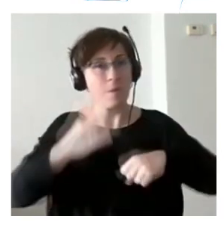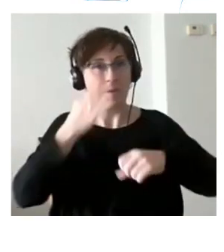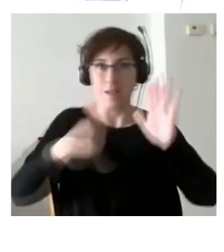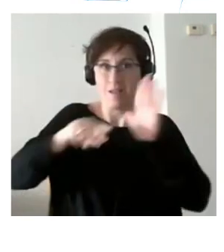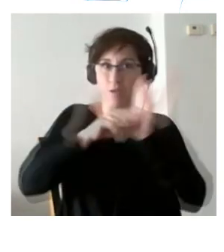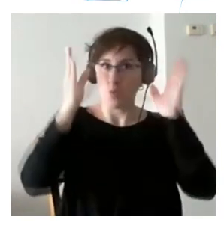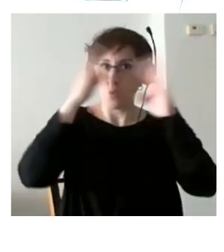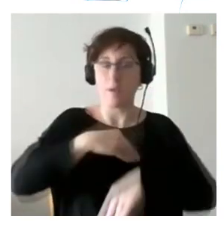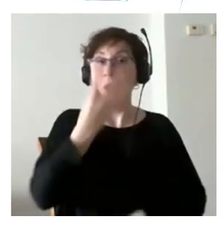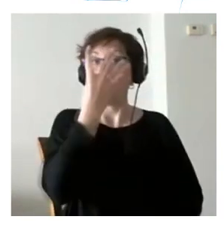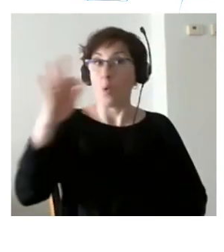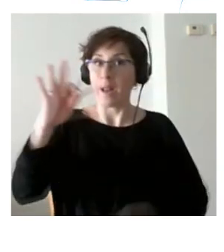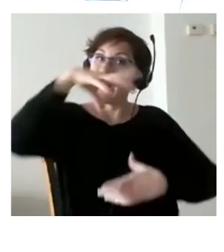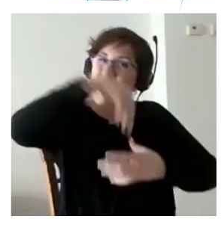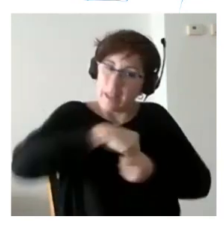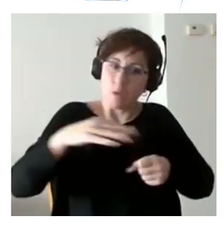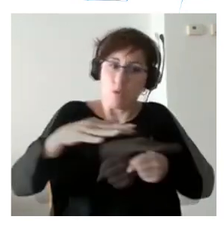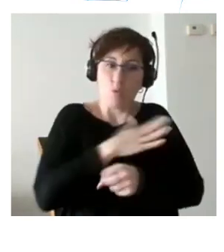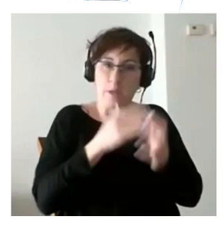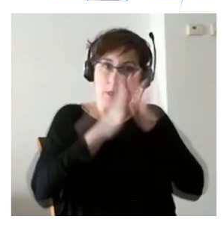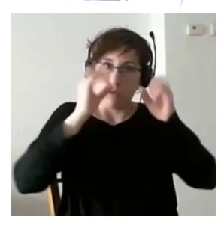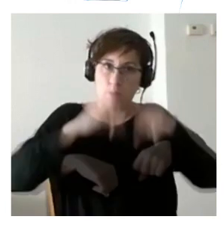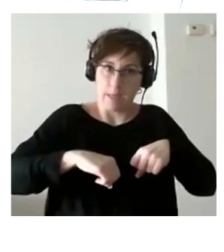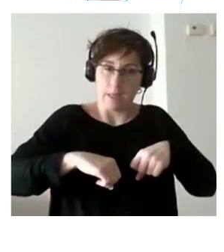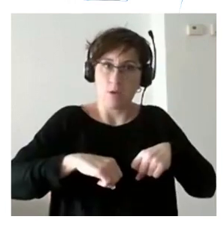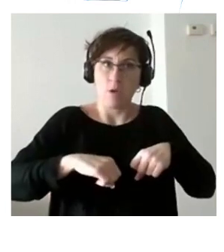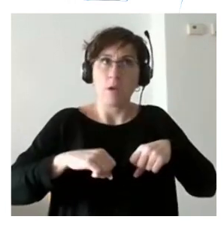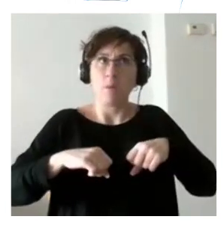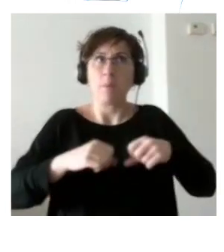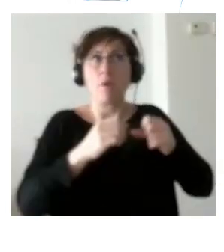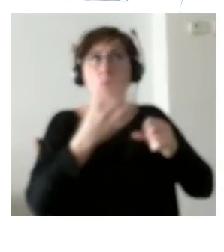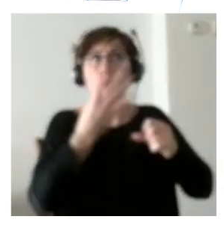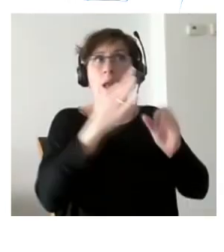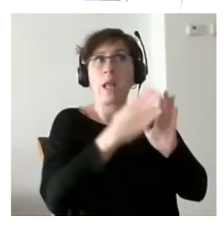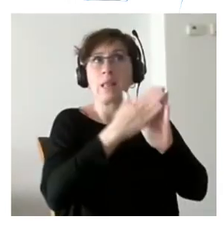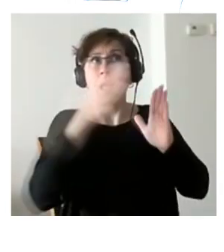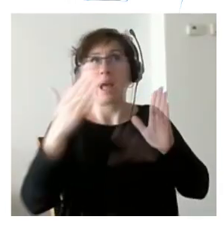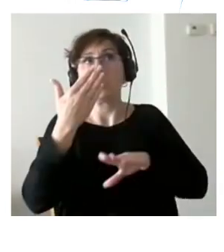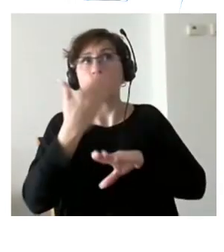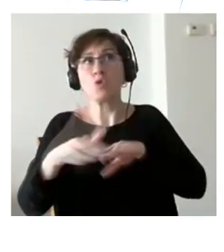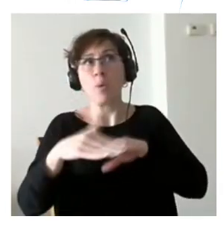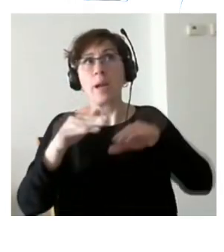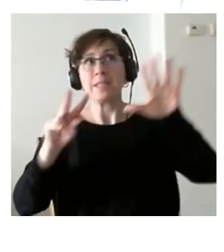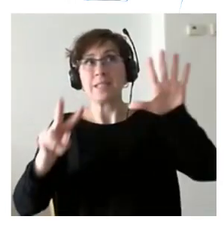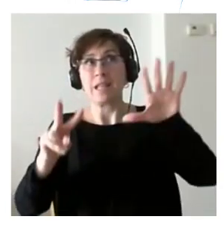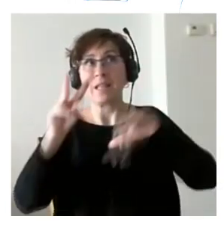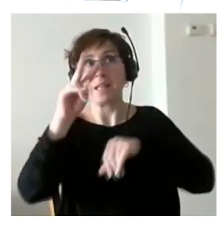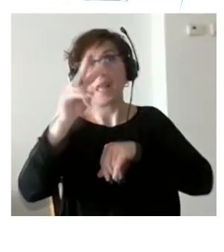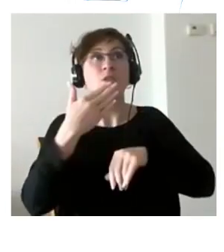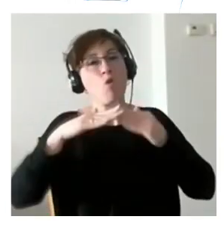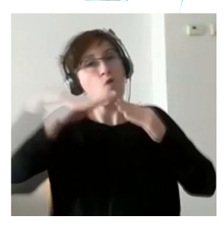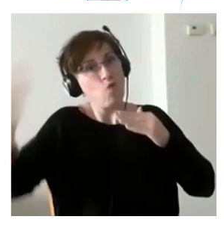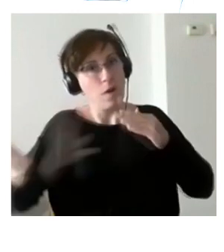personas han sido atendidas dentro de este marco y hasta 72 son otras personas que han sido atendidas fuera